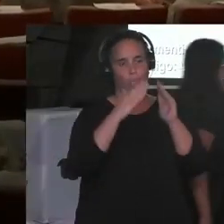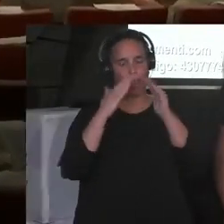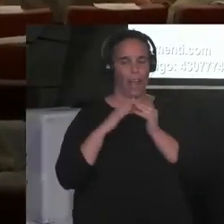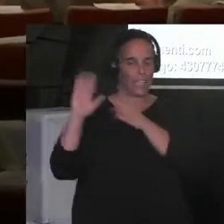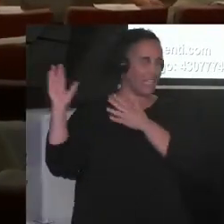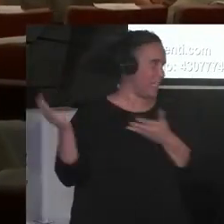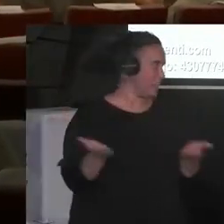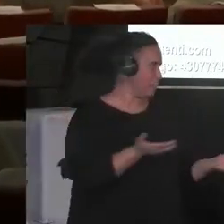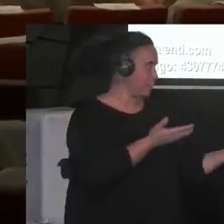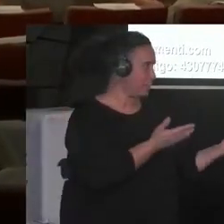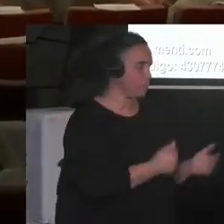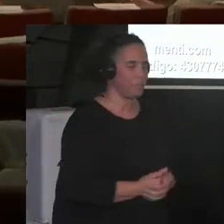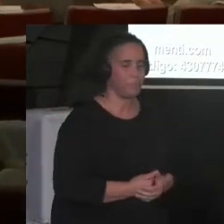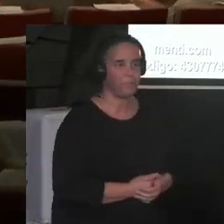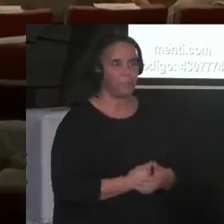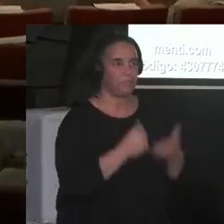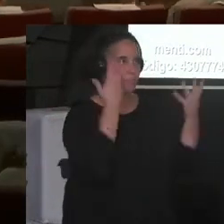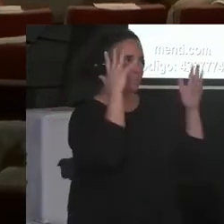Adelante, Gabriela. Gracias.